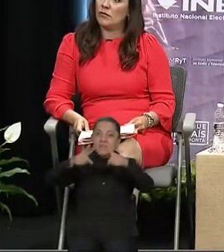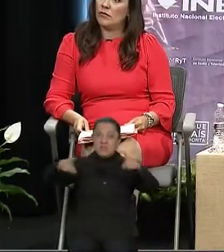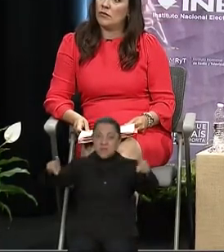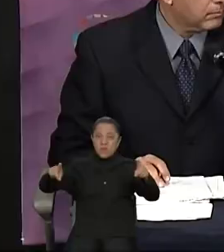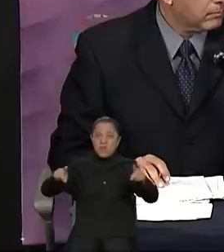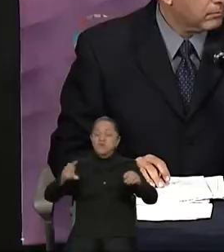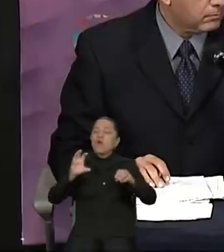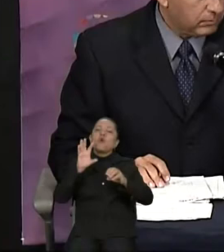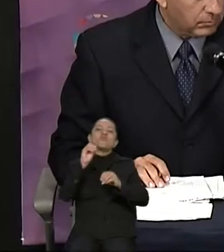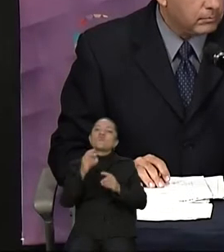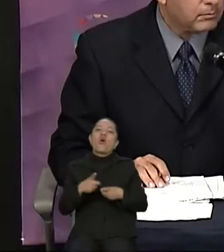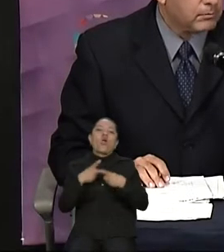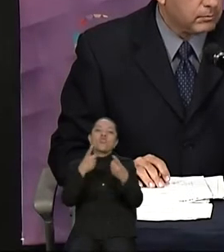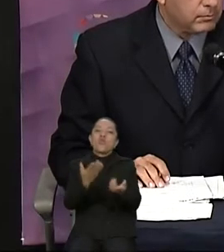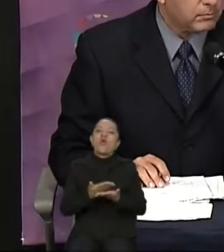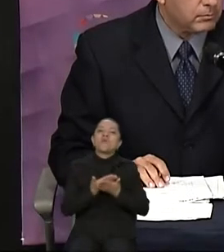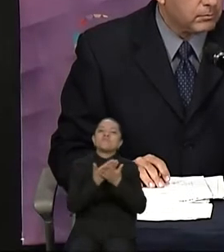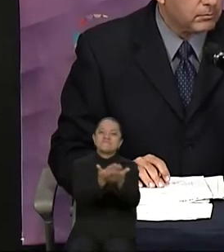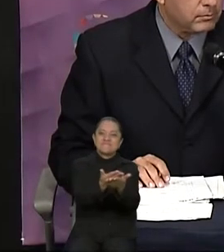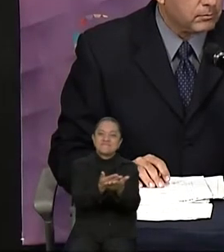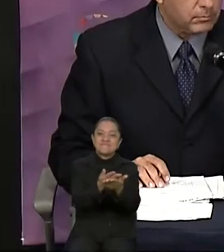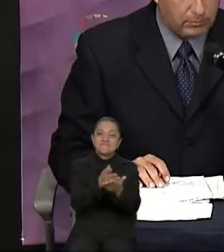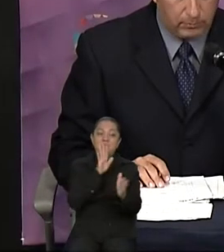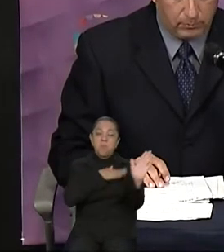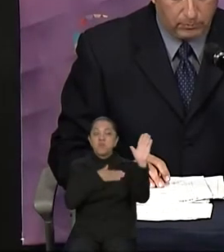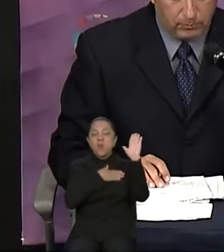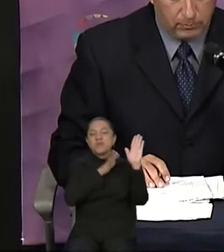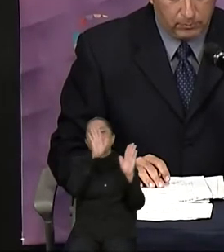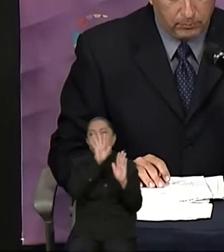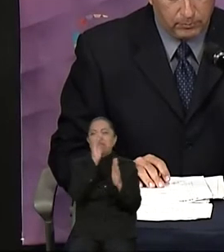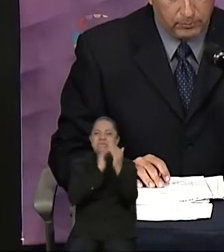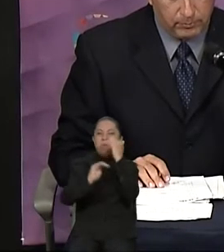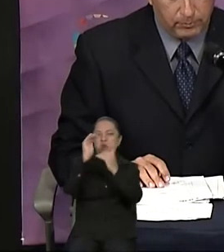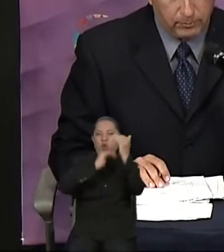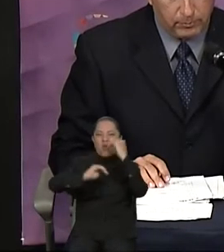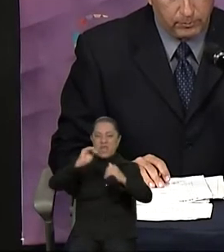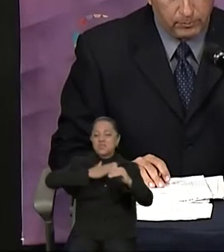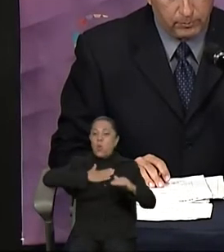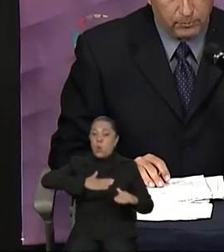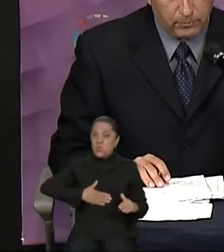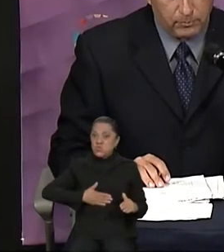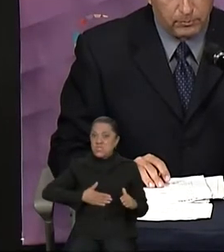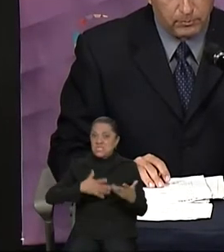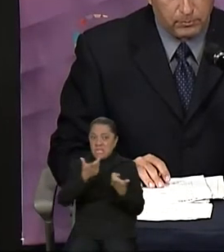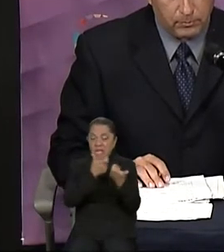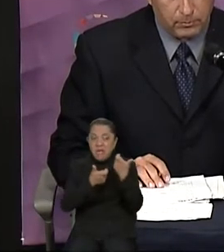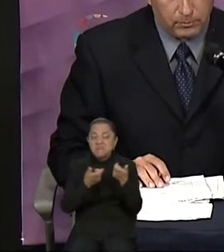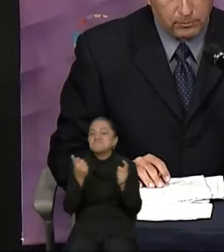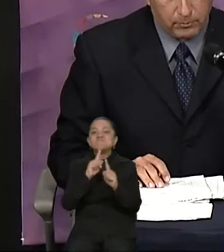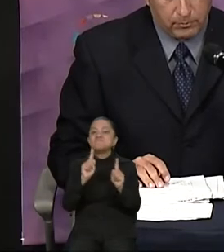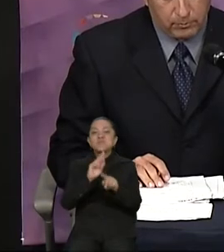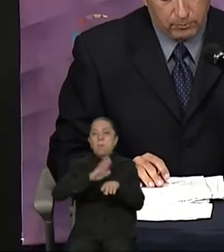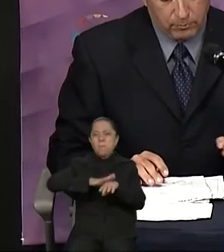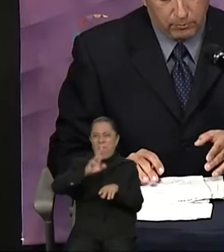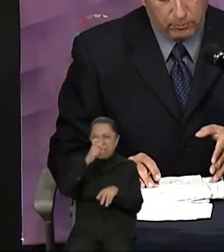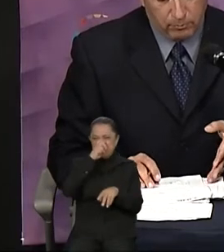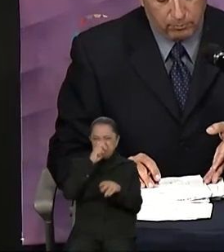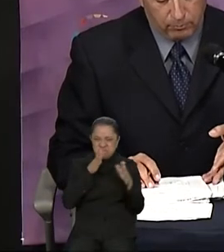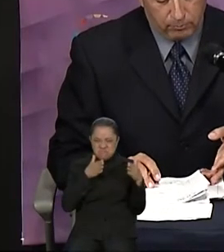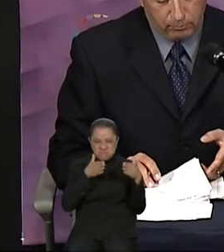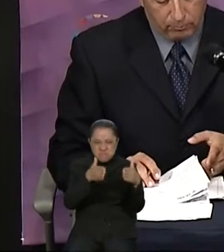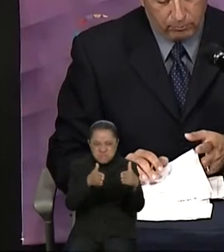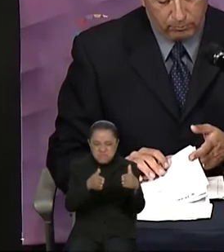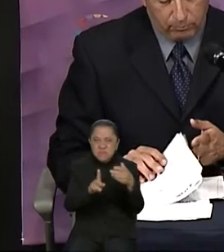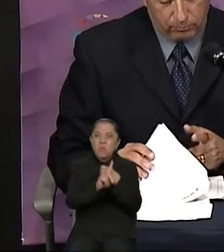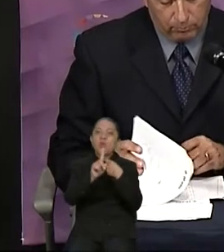en términos de progreso y justicia económica. El agudizó la concentración comercial con Estados Unidos y fue perjudicial